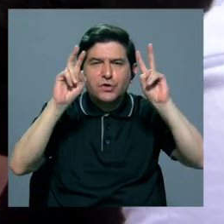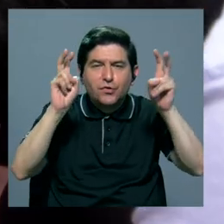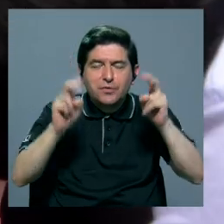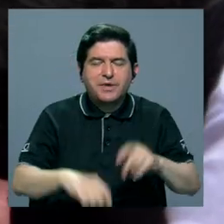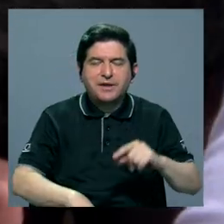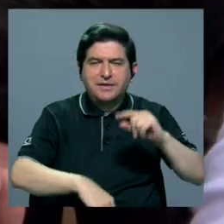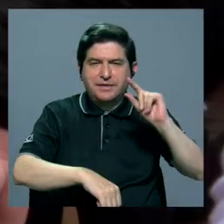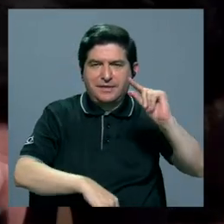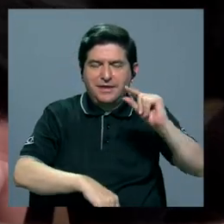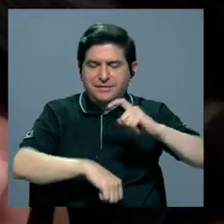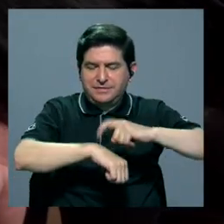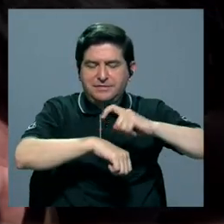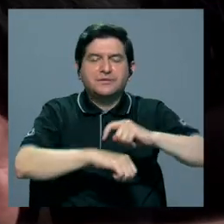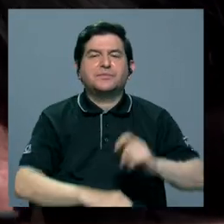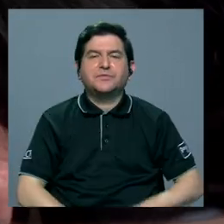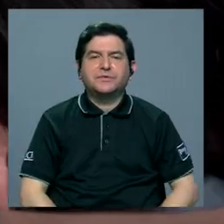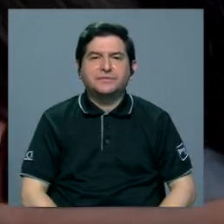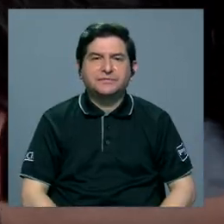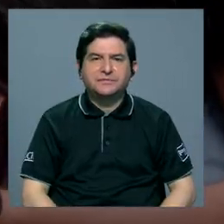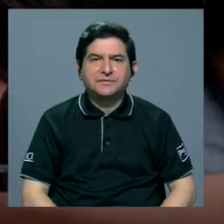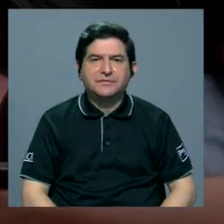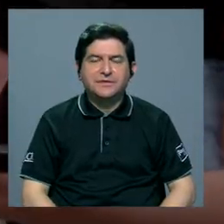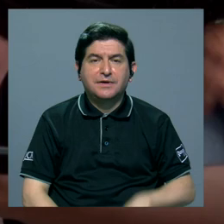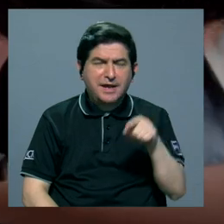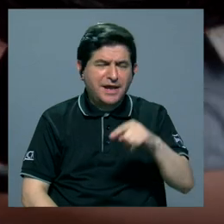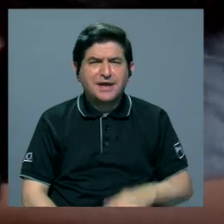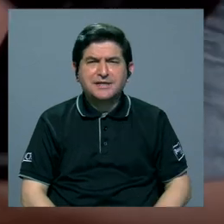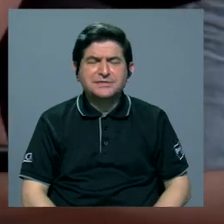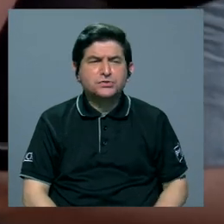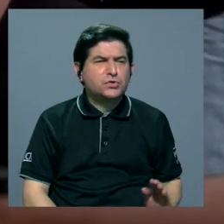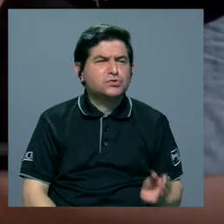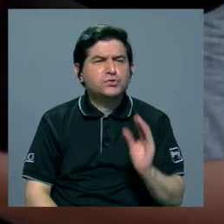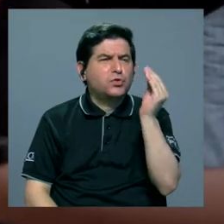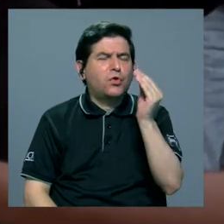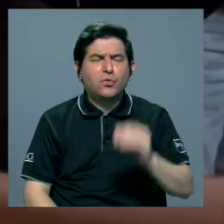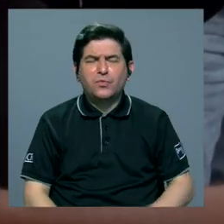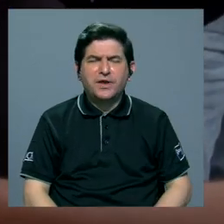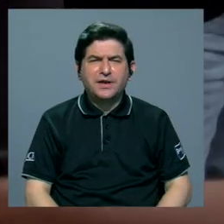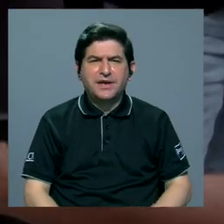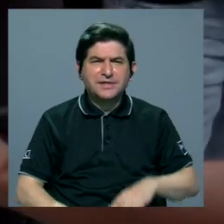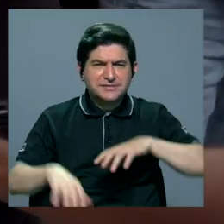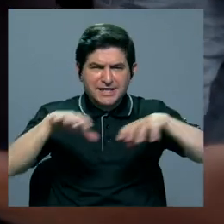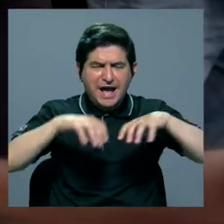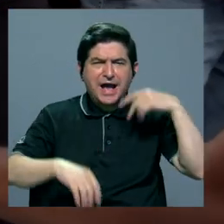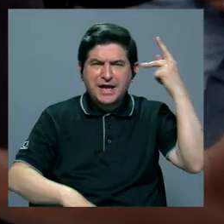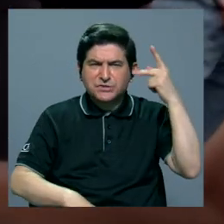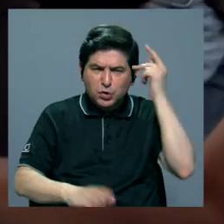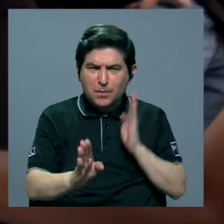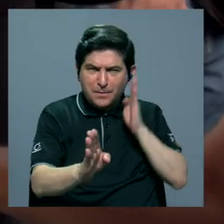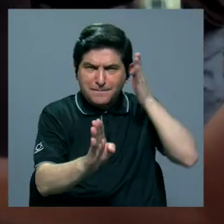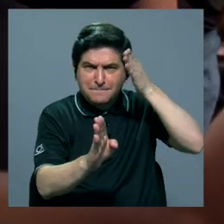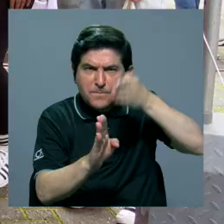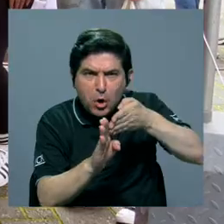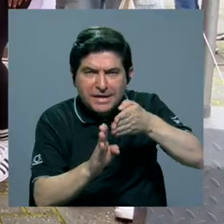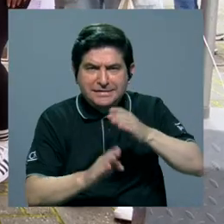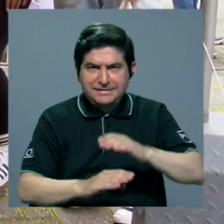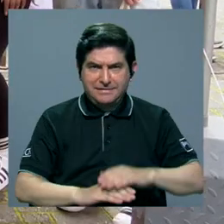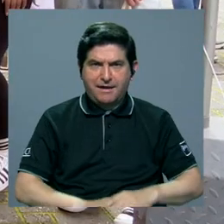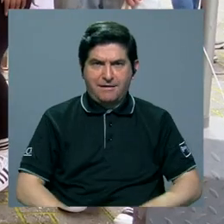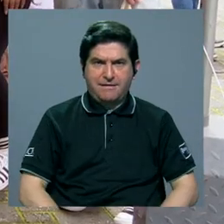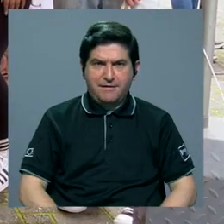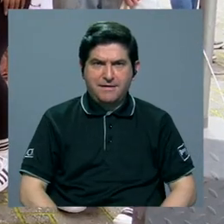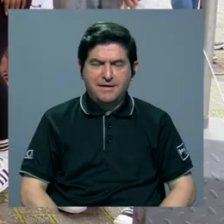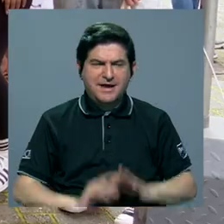transitoria Porque ese arraigo de las juventudes con la acción política directa Está